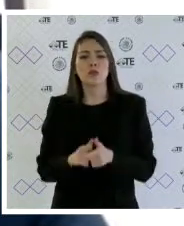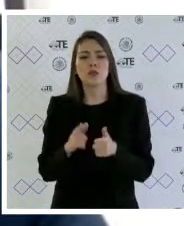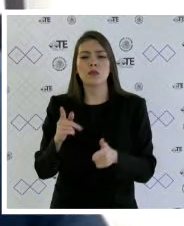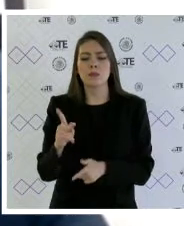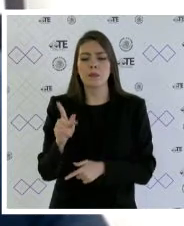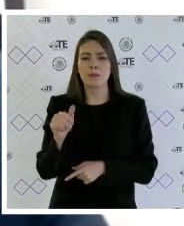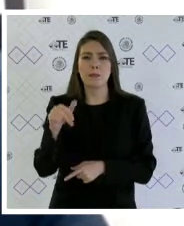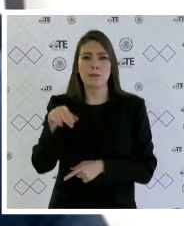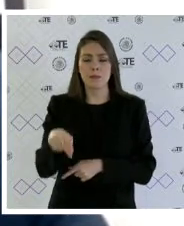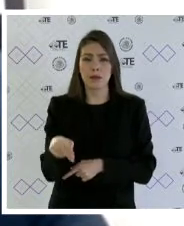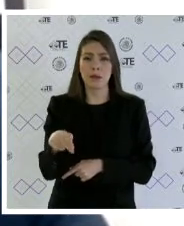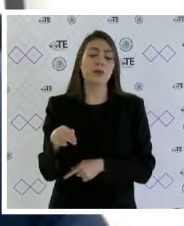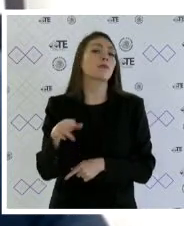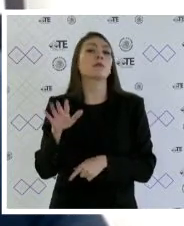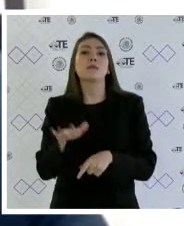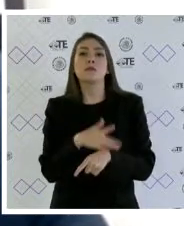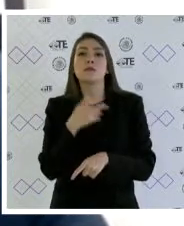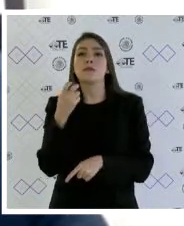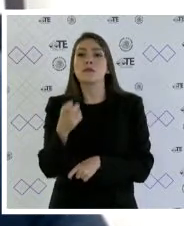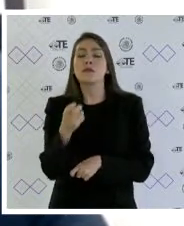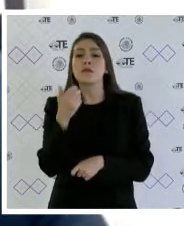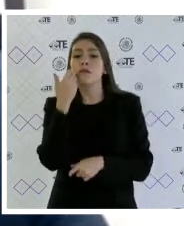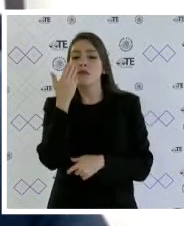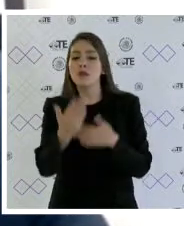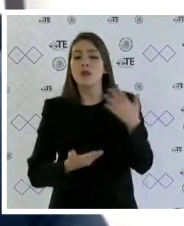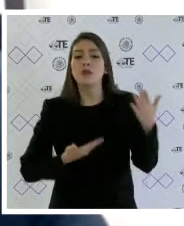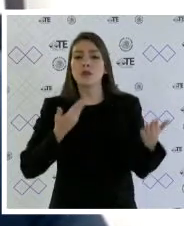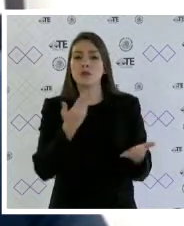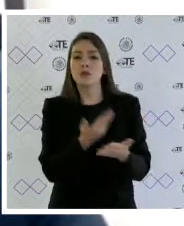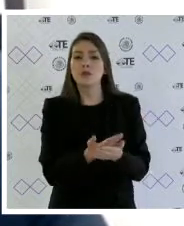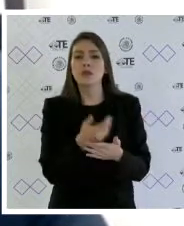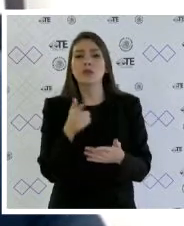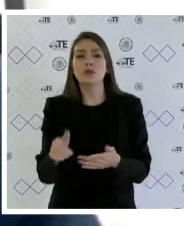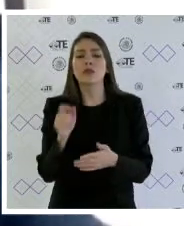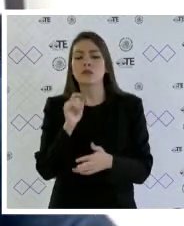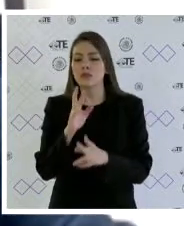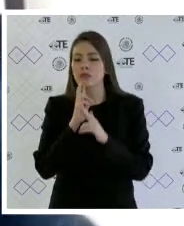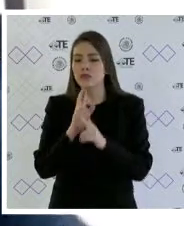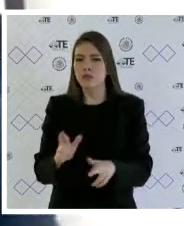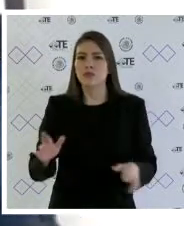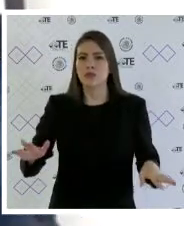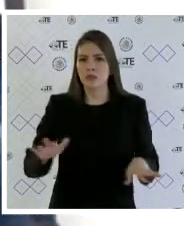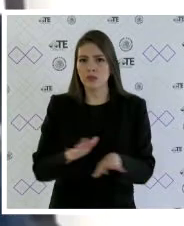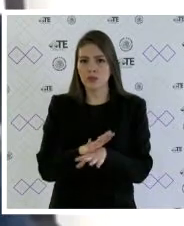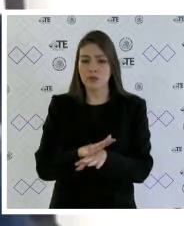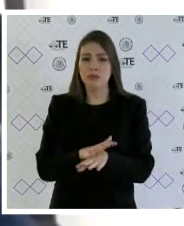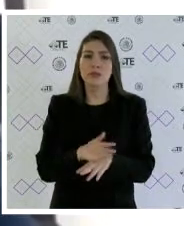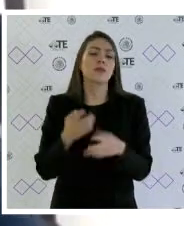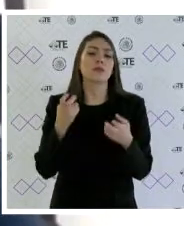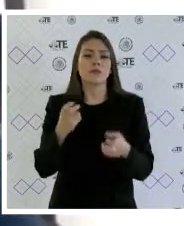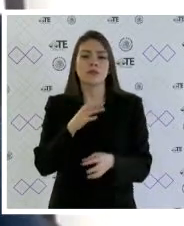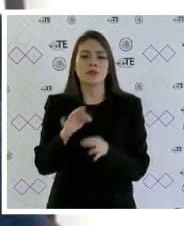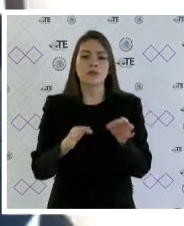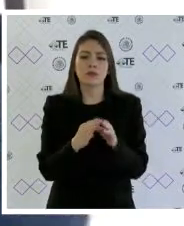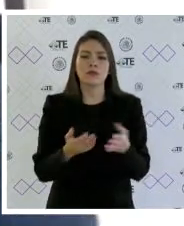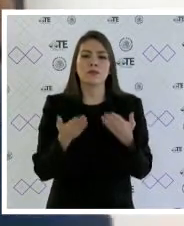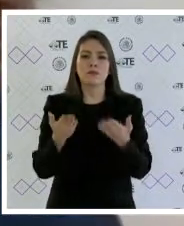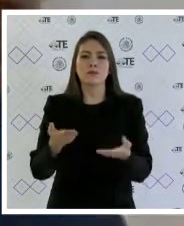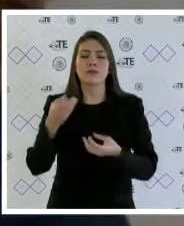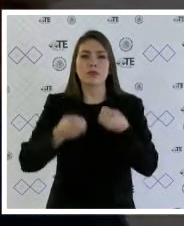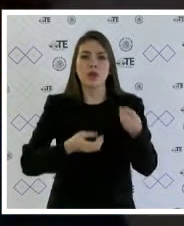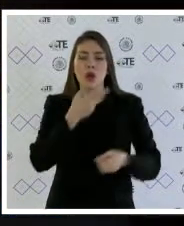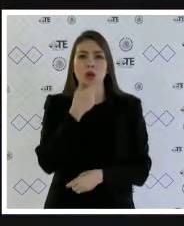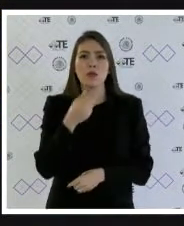En consecuencia, la propuesta es en el sentido de confirmar la resolución impuñada. Sería la cuenta, magistradas, magistrados.